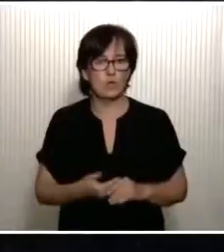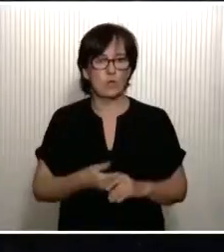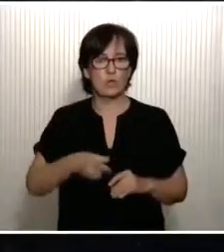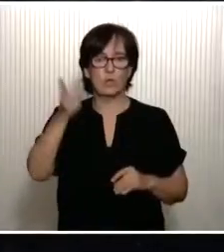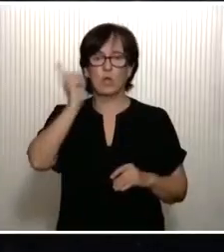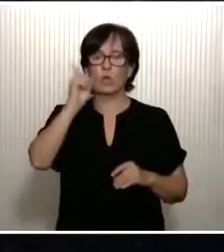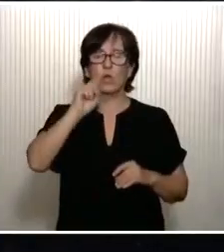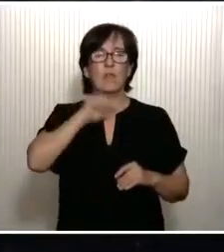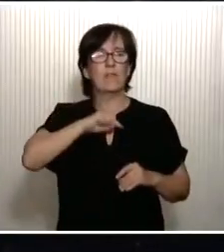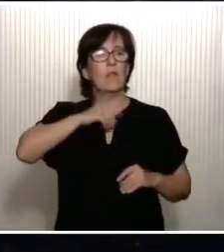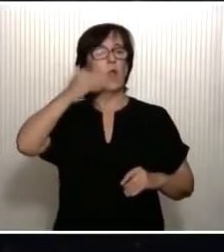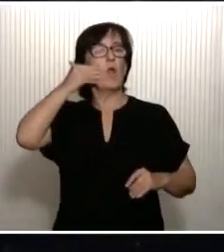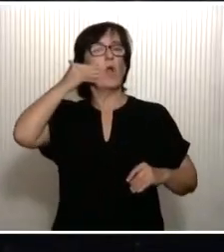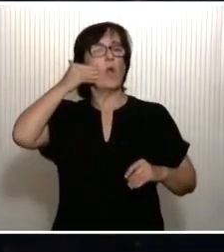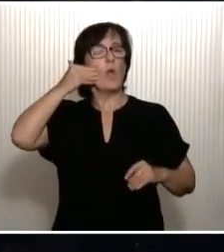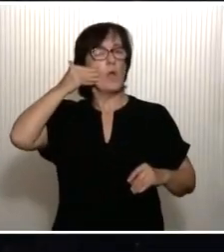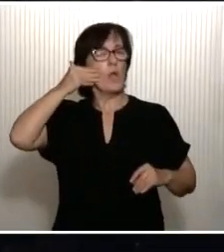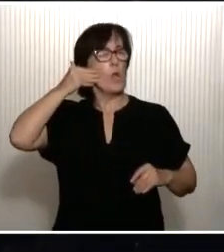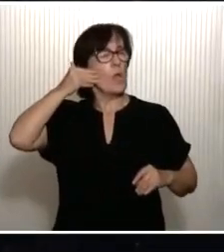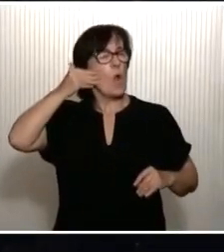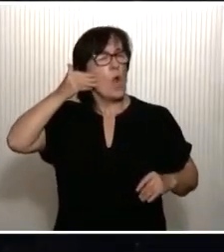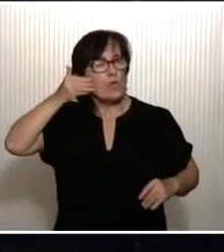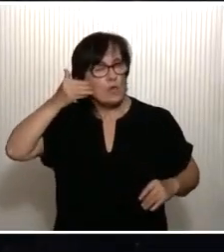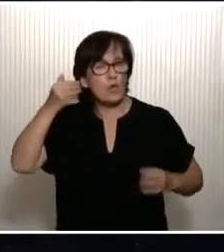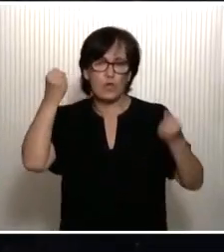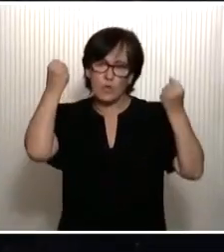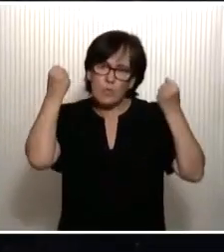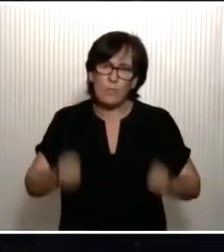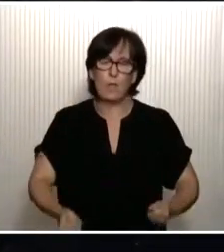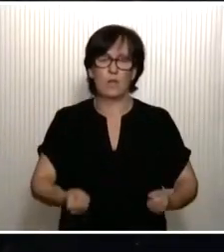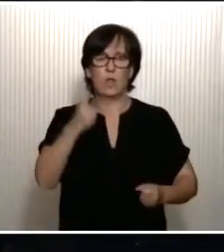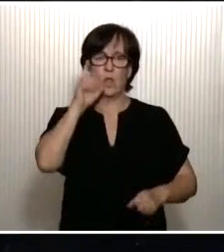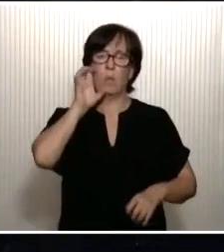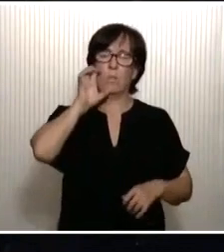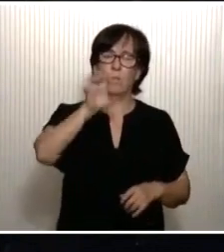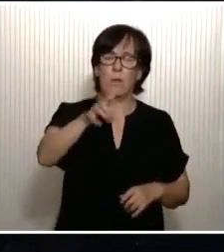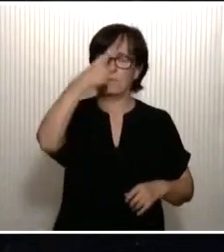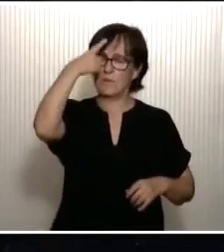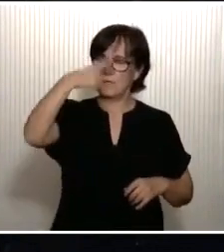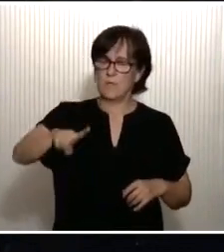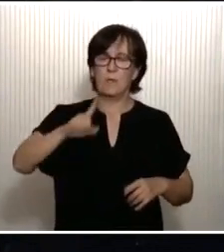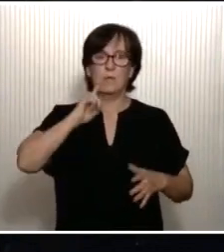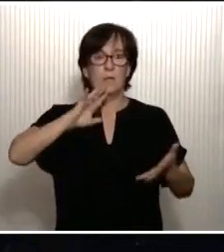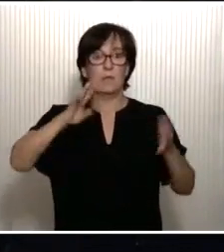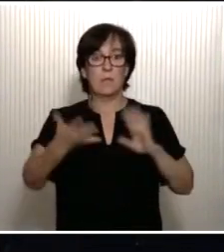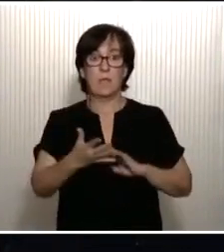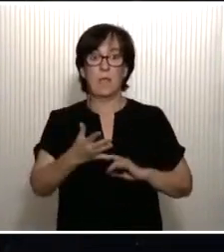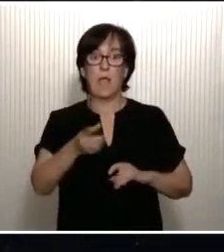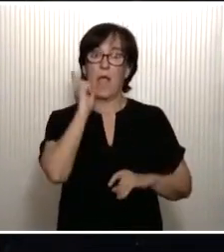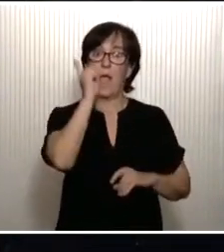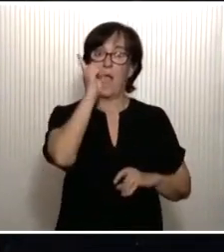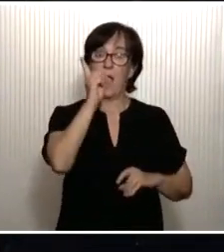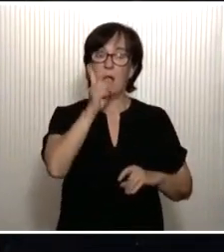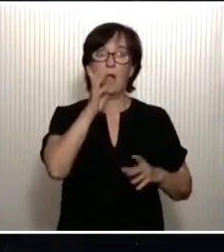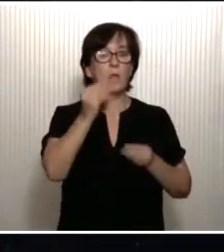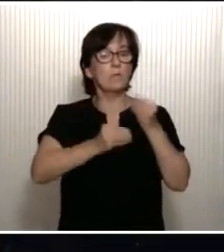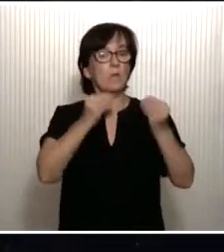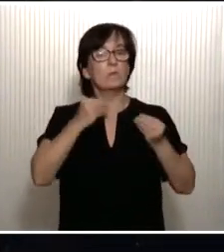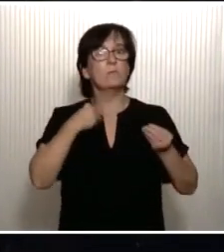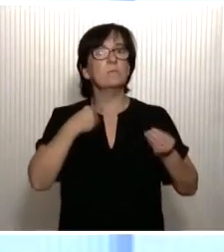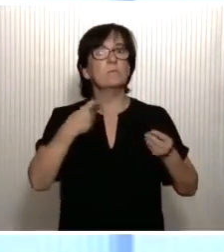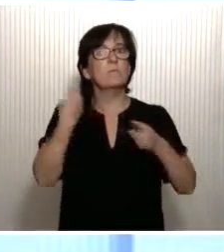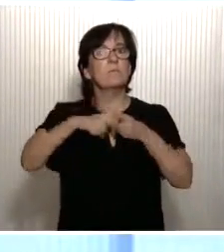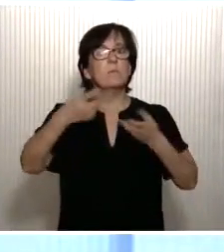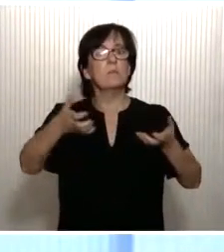sentirnos orgullosos, tenemos que sentirnos tremendamente orgullosos. Un país que ha sabido siempre convertir las amenazas en grandes éxitos colectivos.